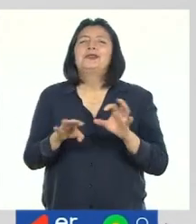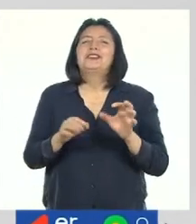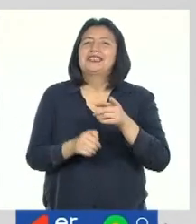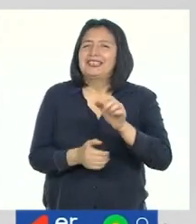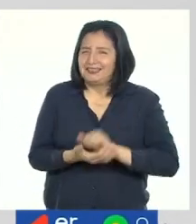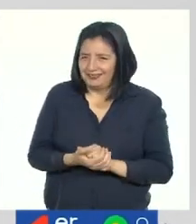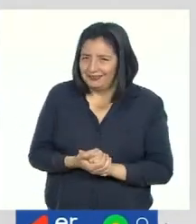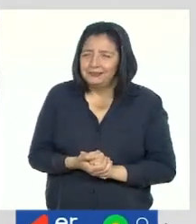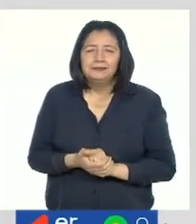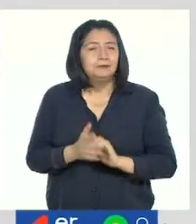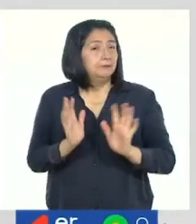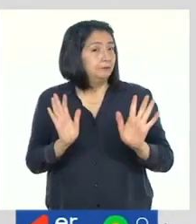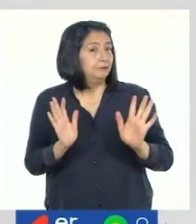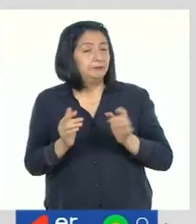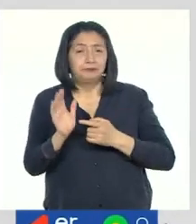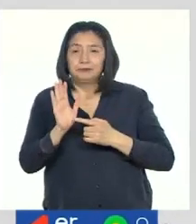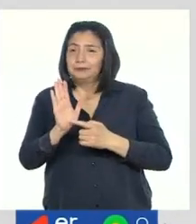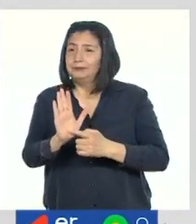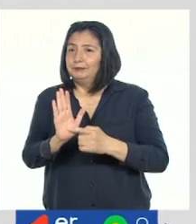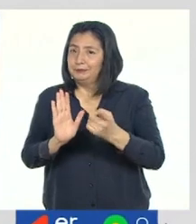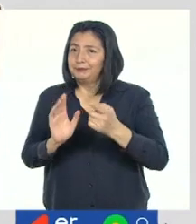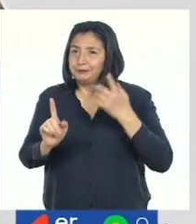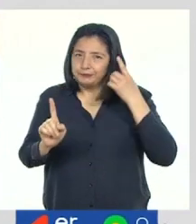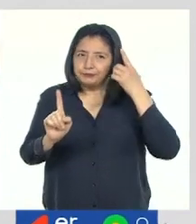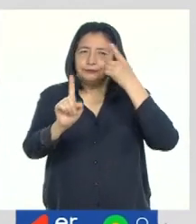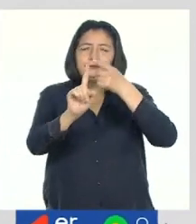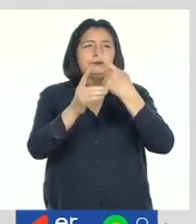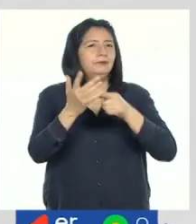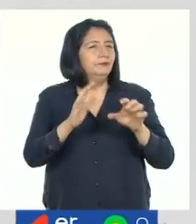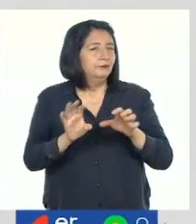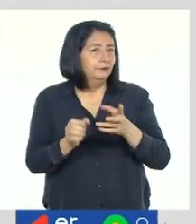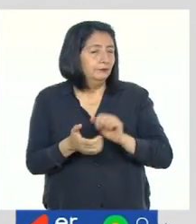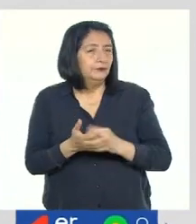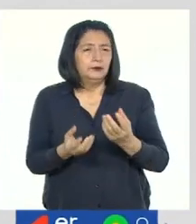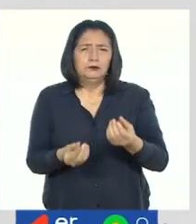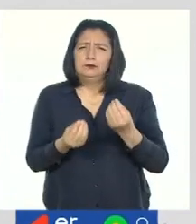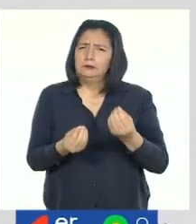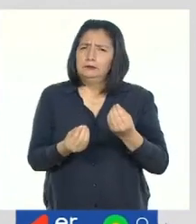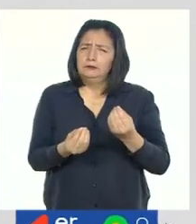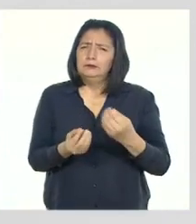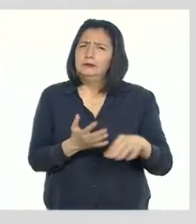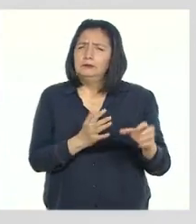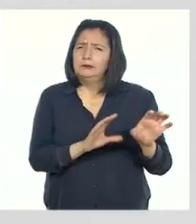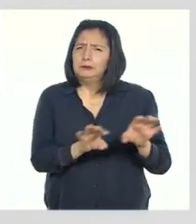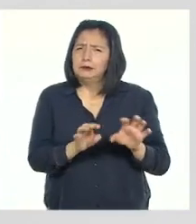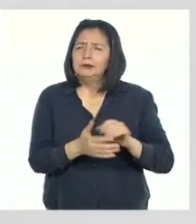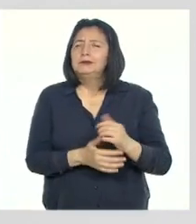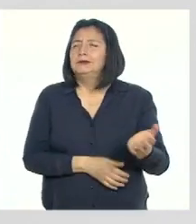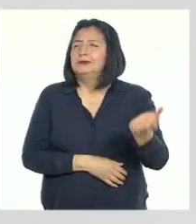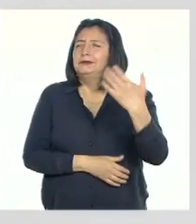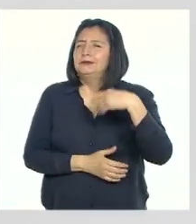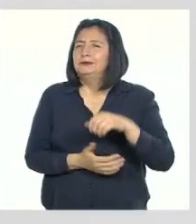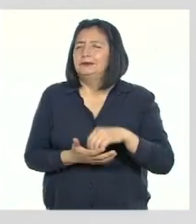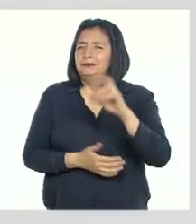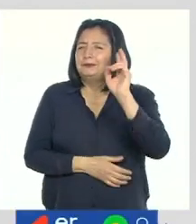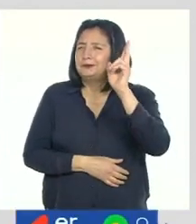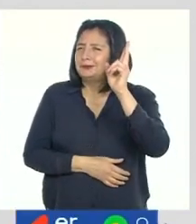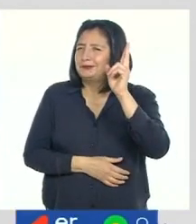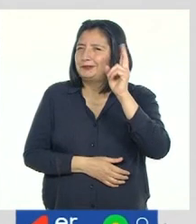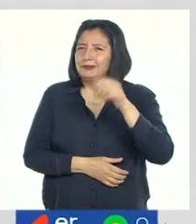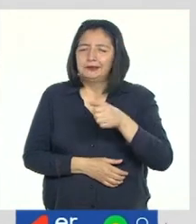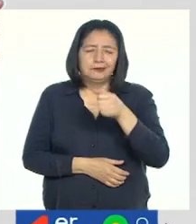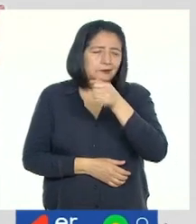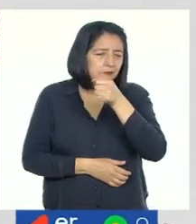esta actividad. Para mostrar nuestro reto y revisar cómo lo hemos hecho, vamos a llamar a nuestra maestra